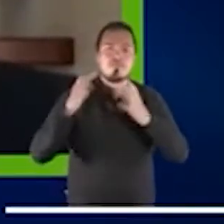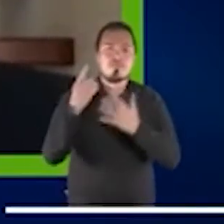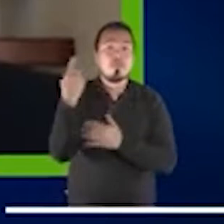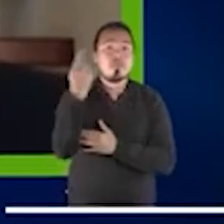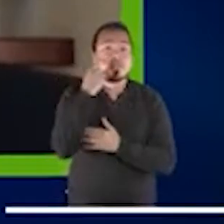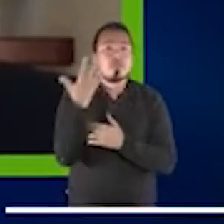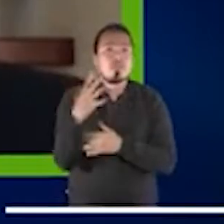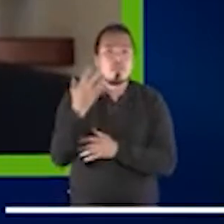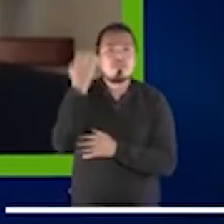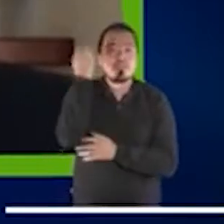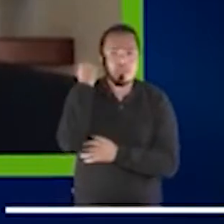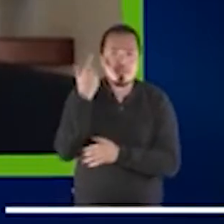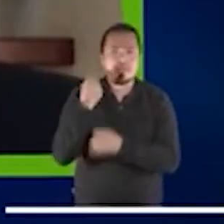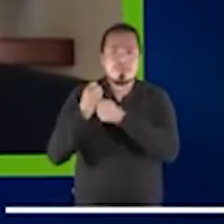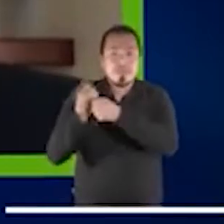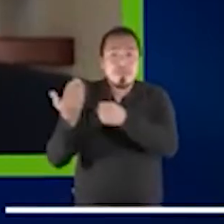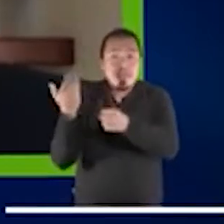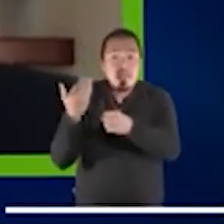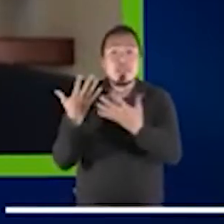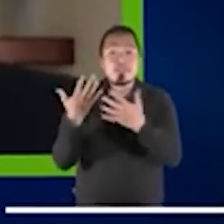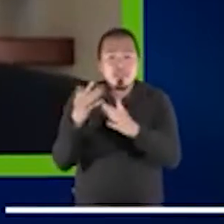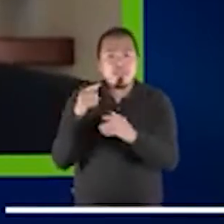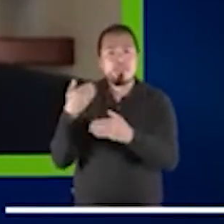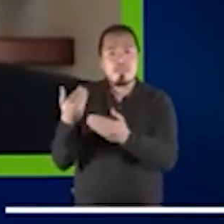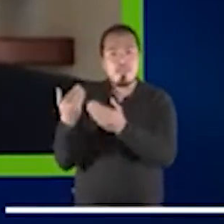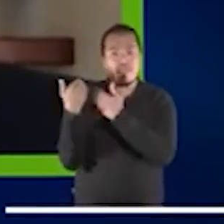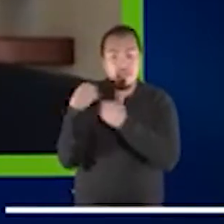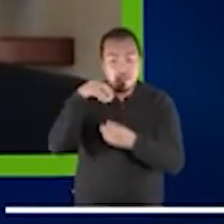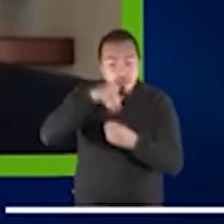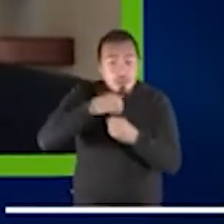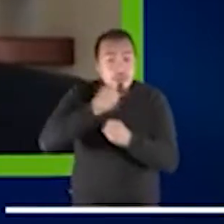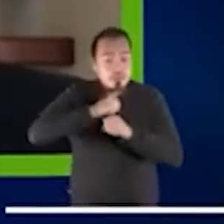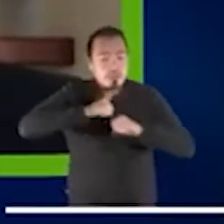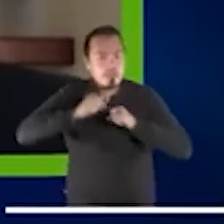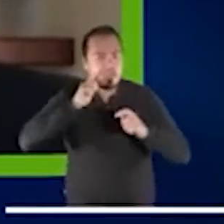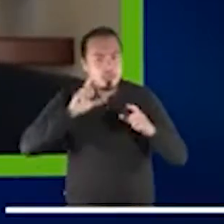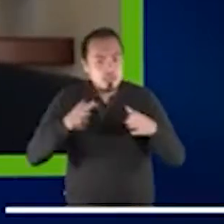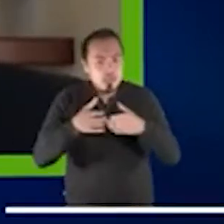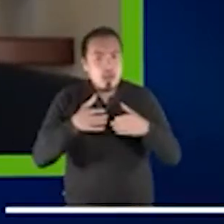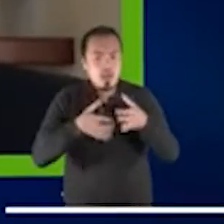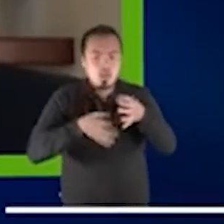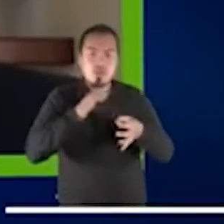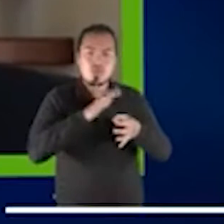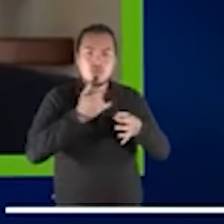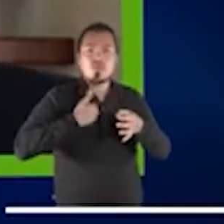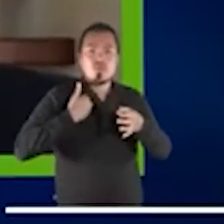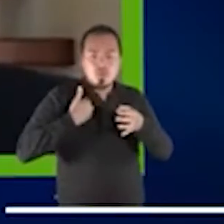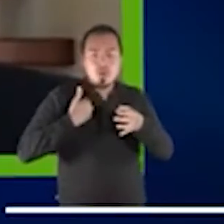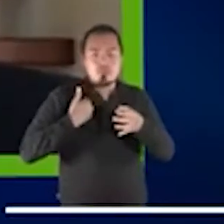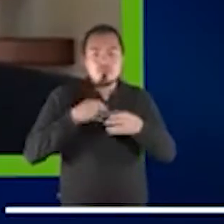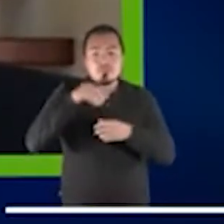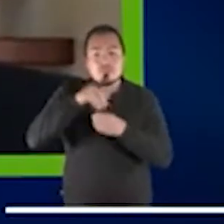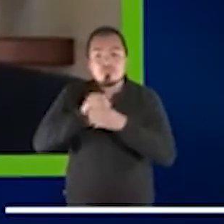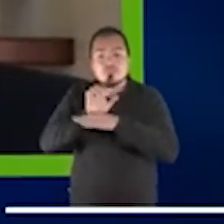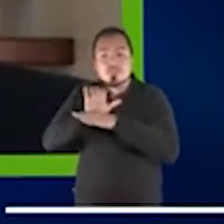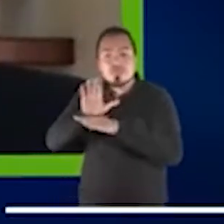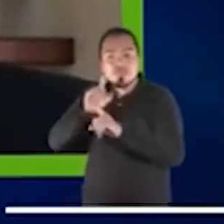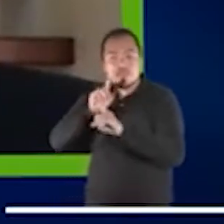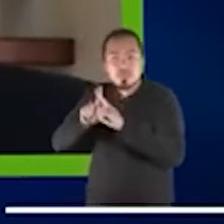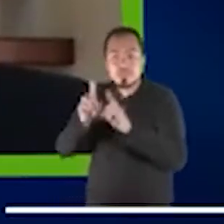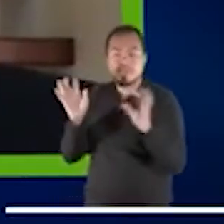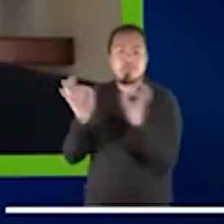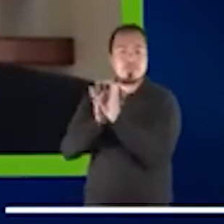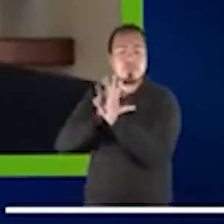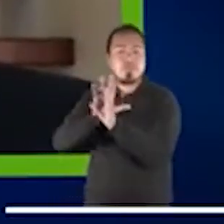fue director del Observatorio Internacional de Justicia Juvenil, organización internacional sin ánimo de lucro que promueve un enfoque global de los